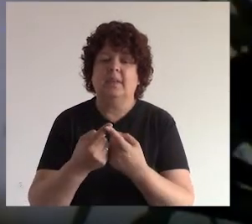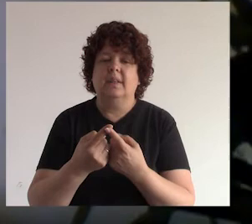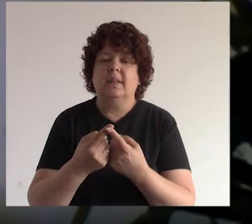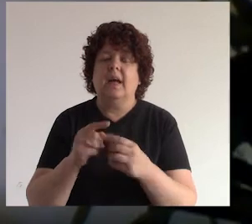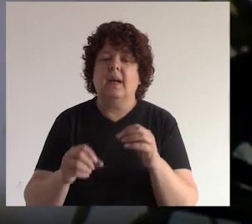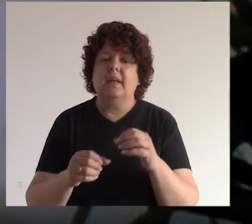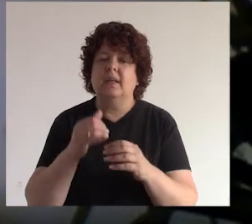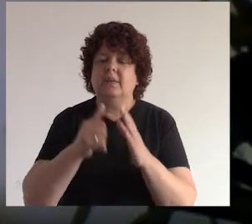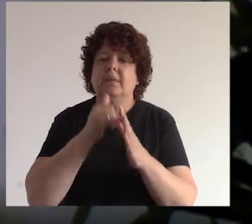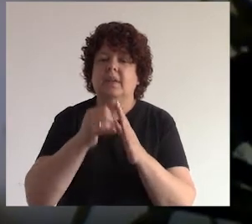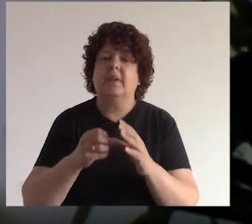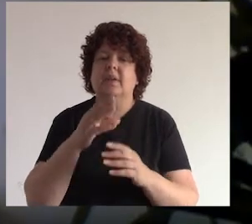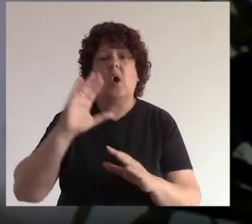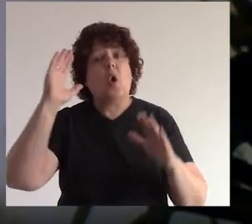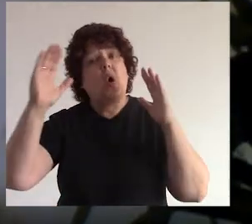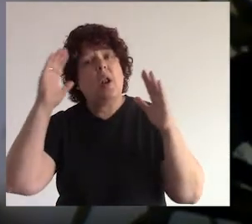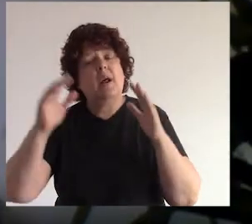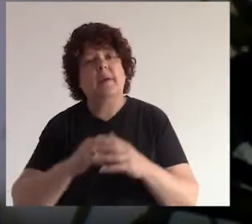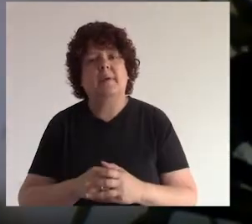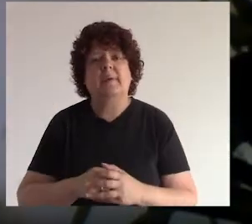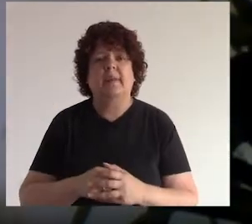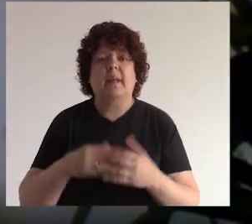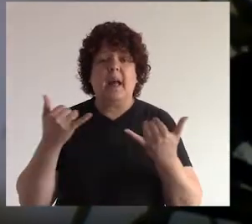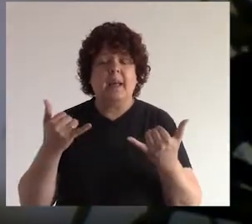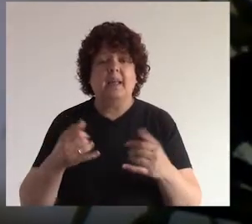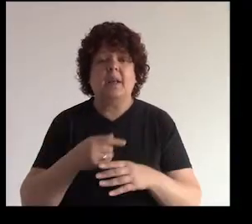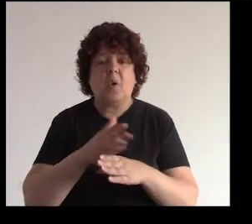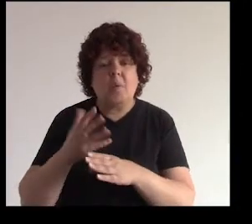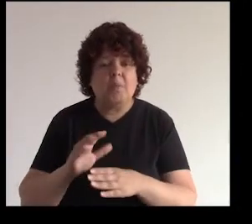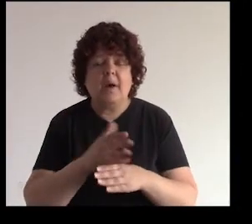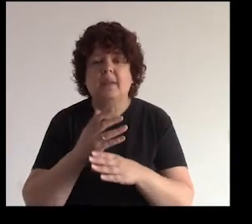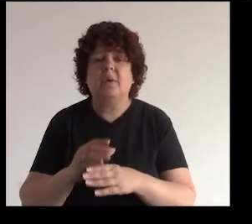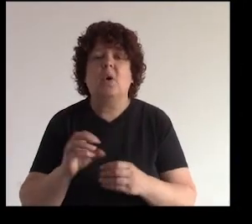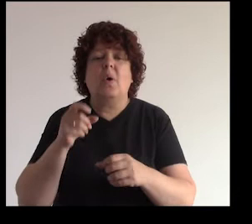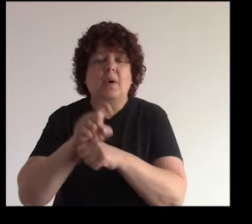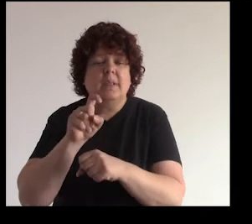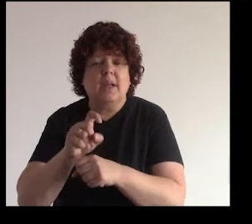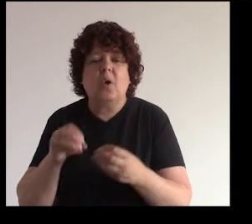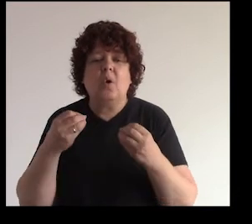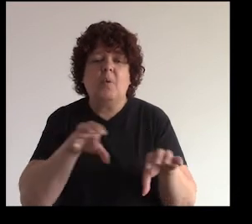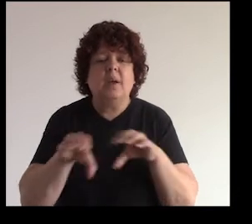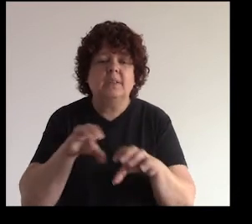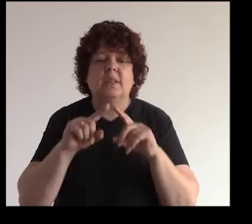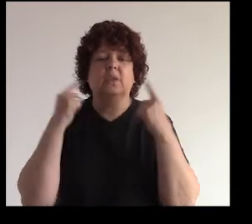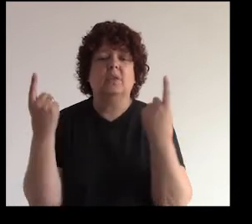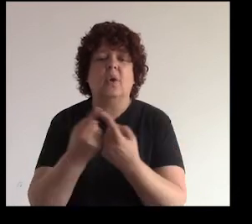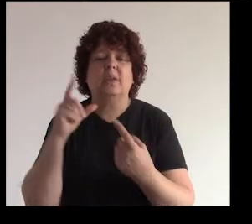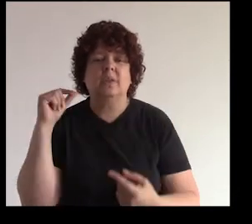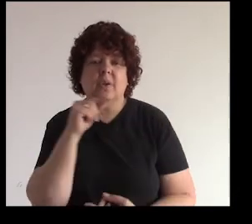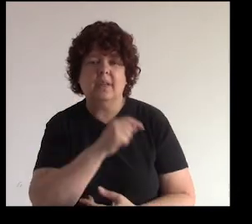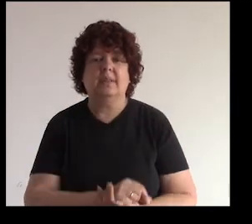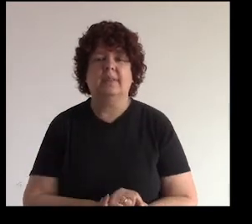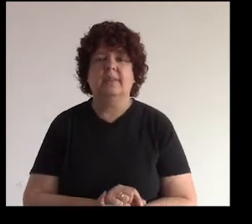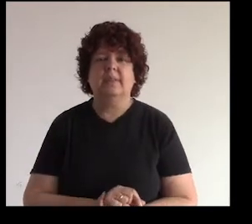escuchándome va aparecer su video y me va a decir hola Antonio acá te paso una receta muy fácil de una torta de chocolate y